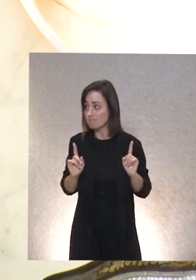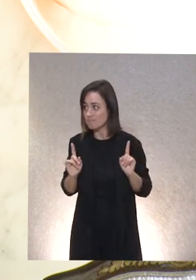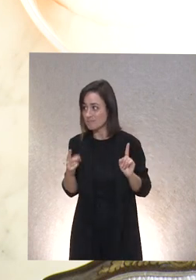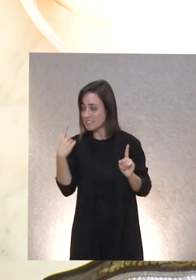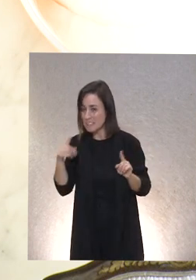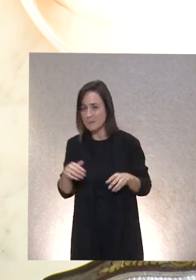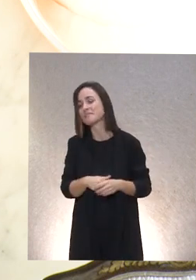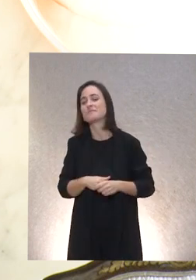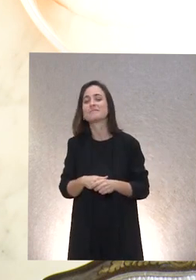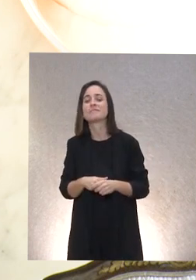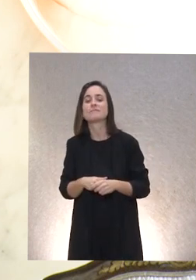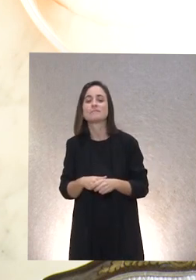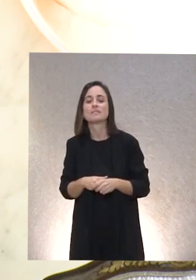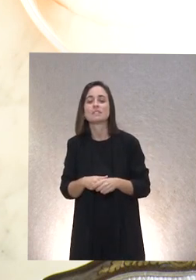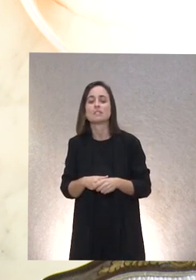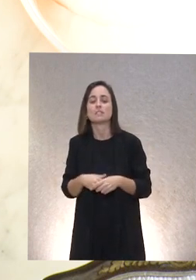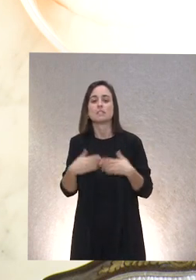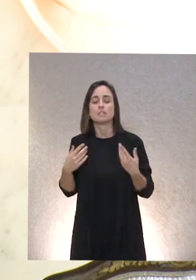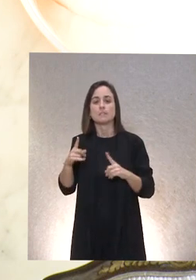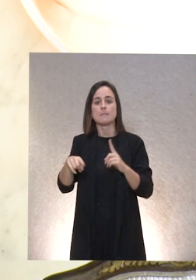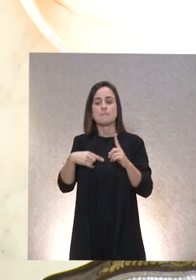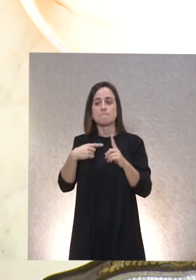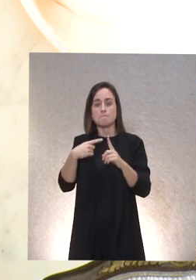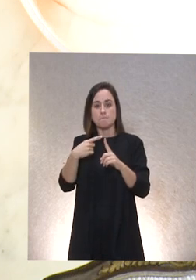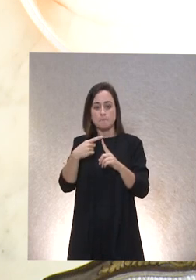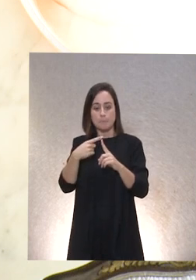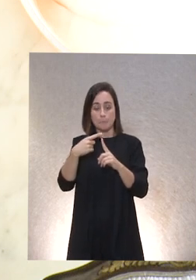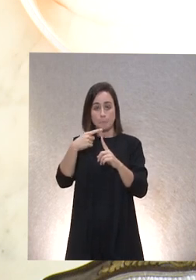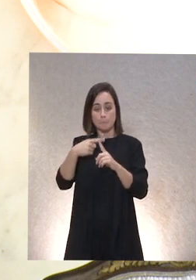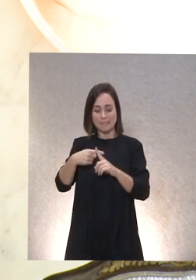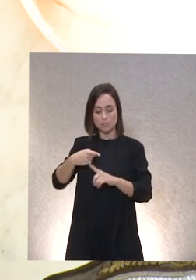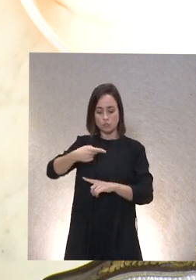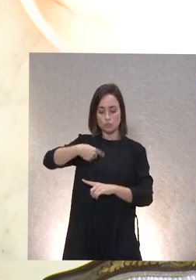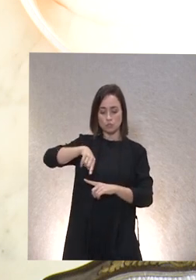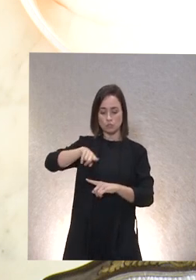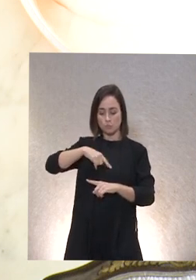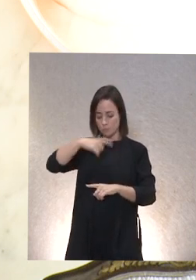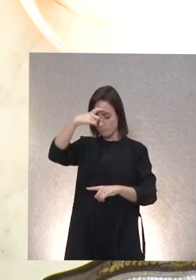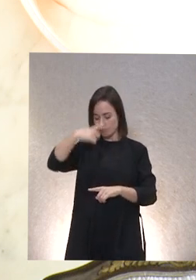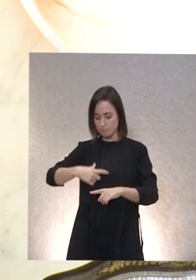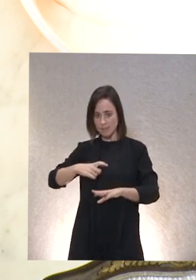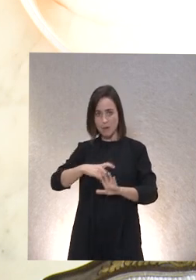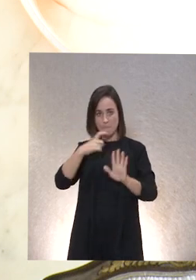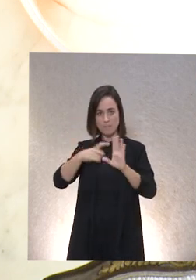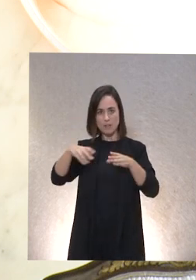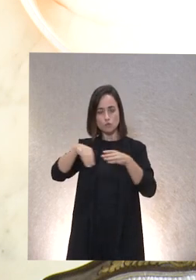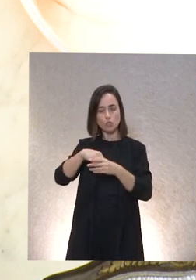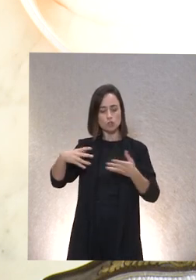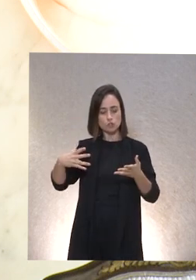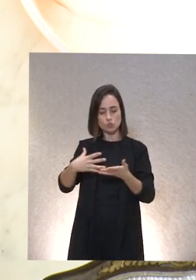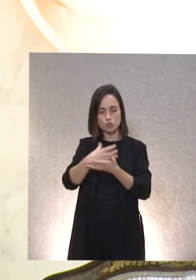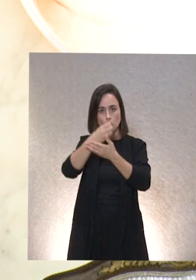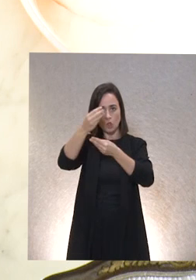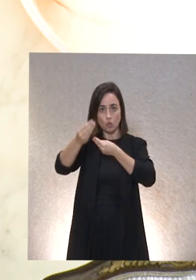además lo hacemos desde el convencimiento de afrontarlo desde un todo todo lo que somos que debemos construir